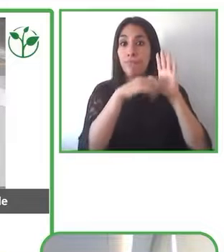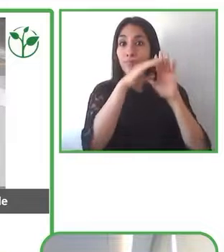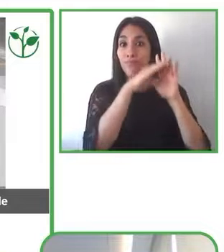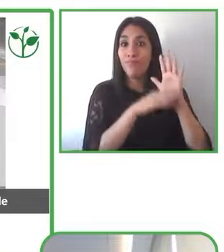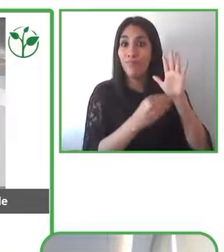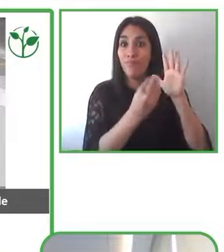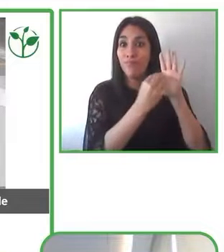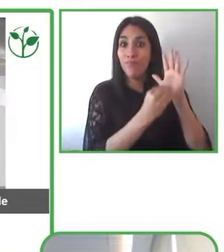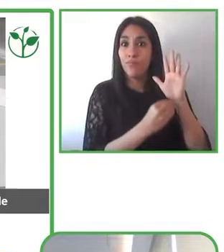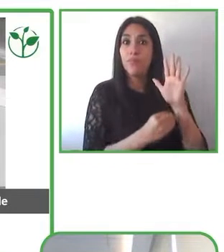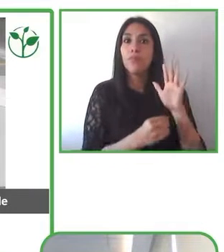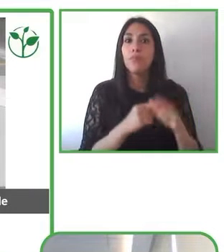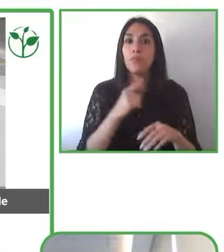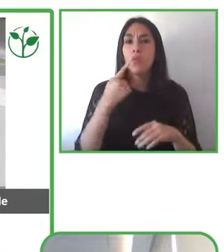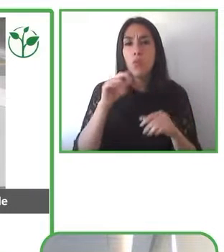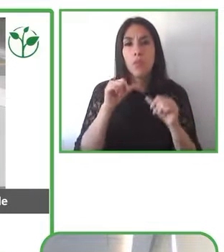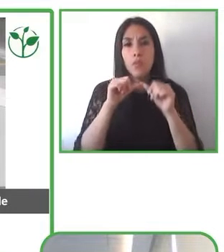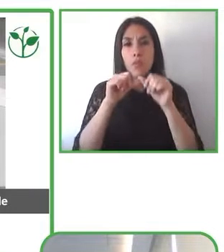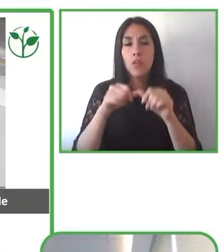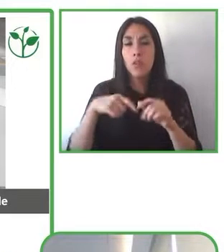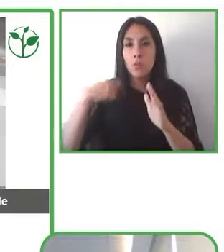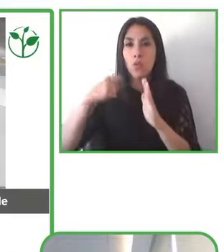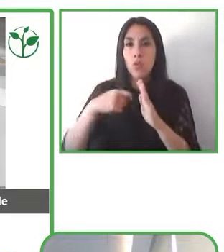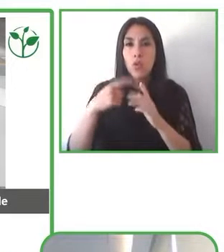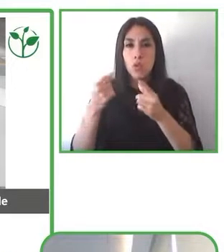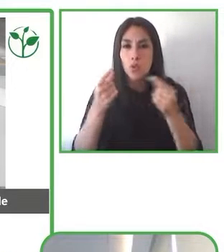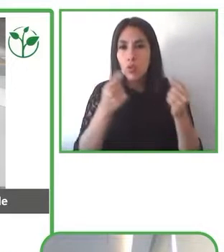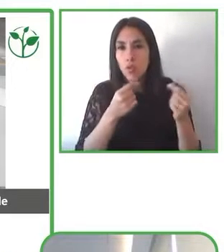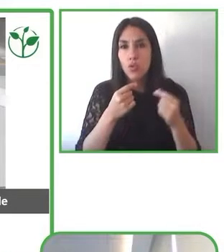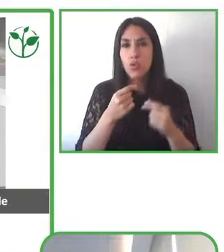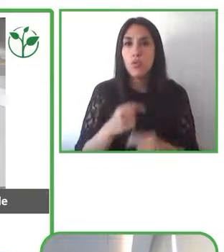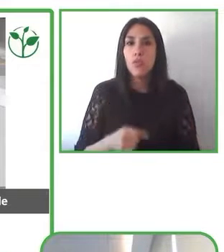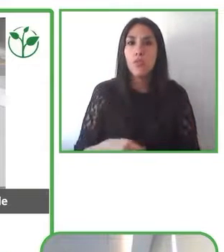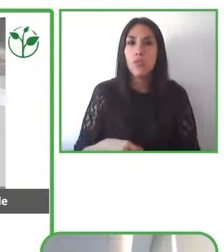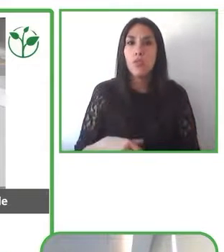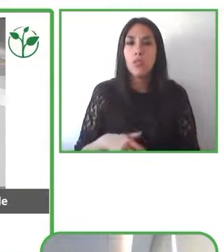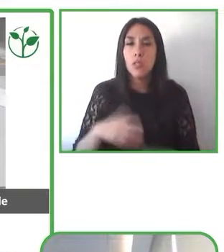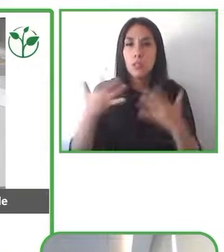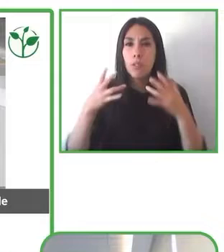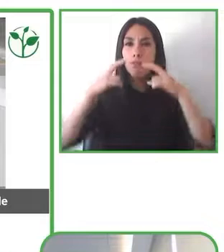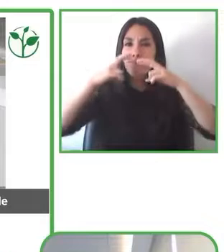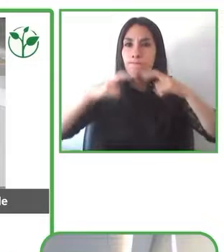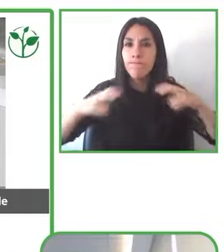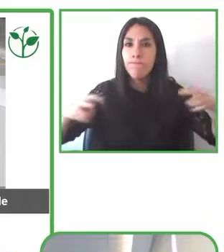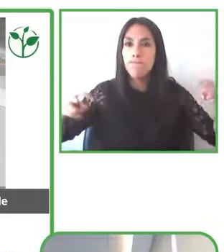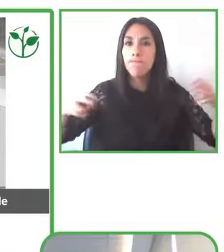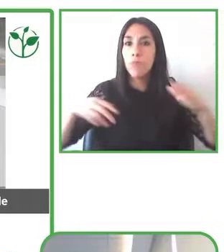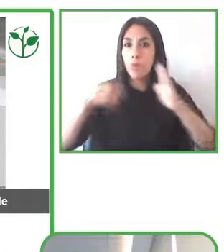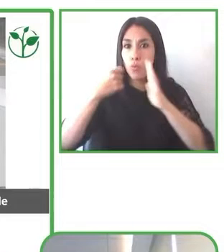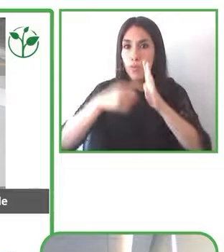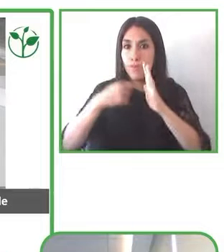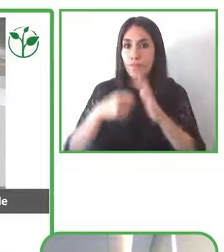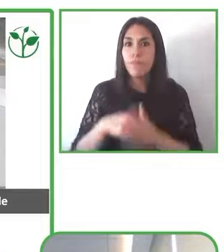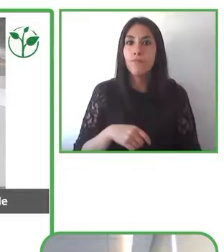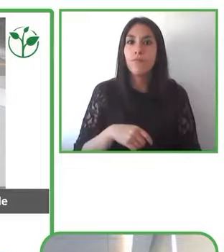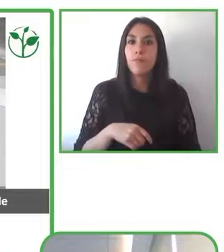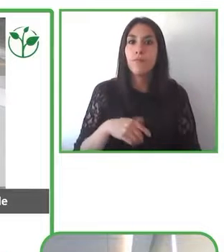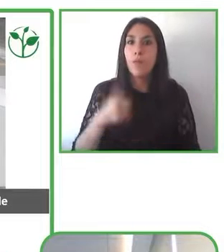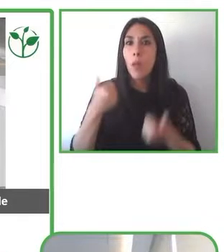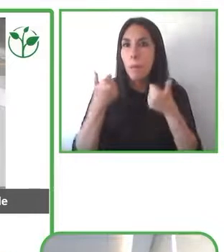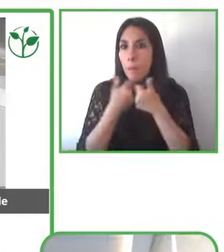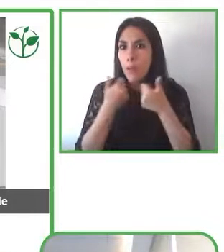Analizamos también proyectos pilotos que se realizan en ciudades del país como es el caso de Ciudad Inclusiva que es la foto superior